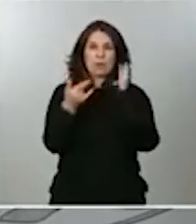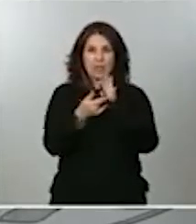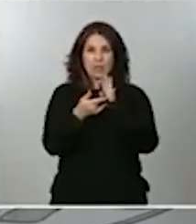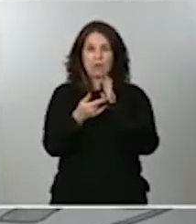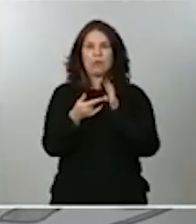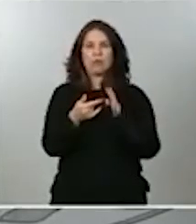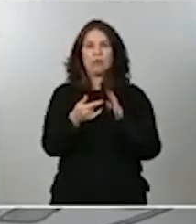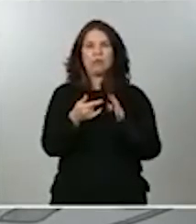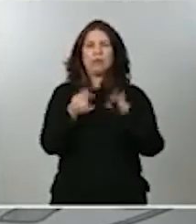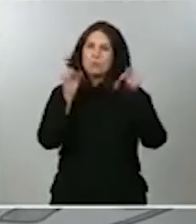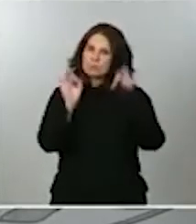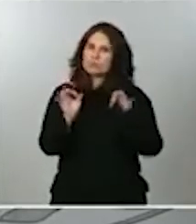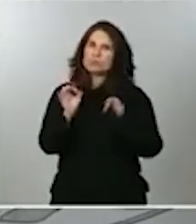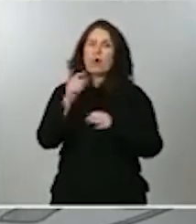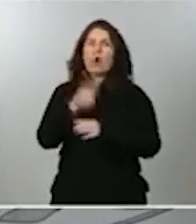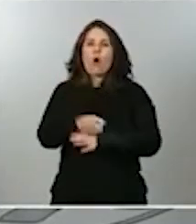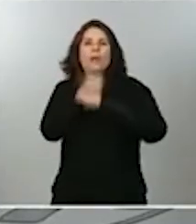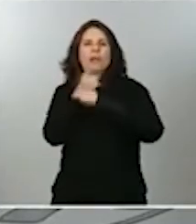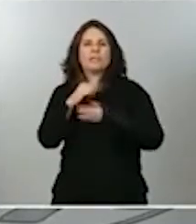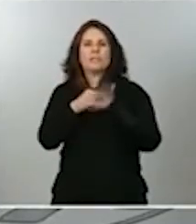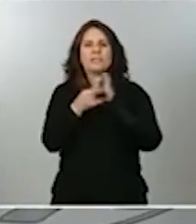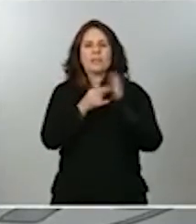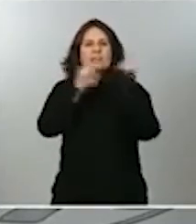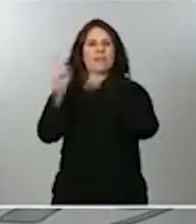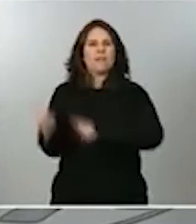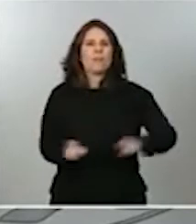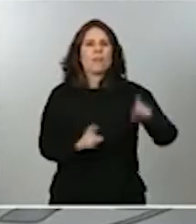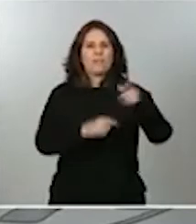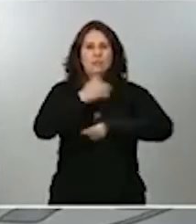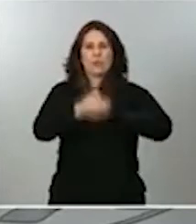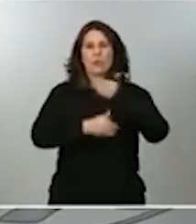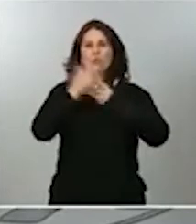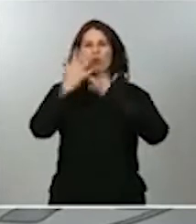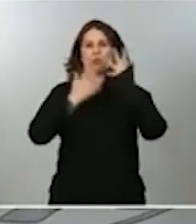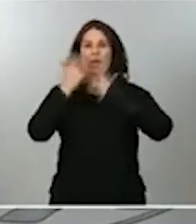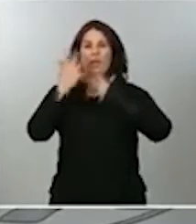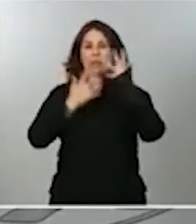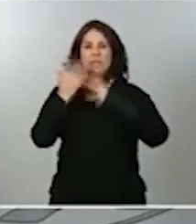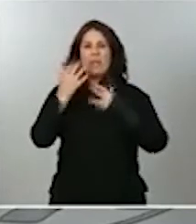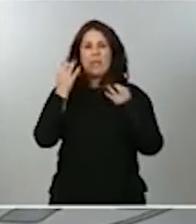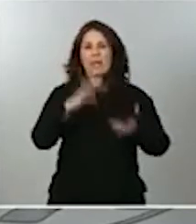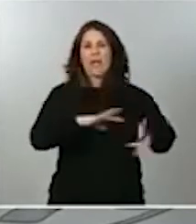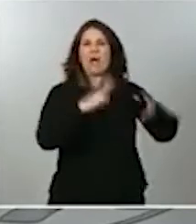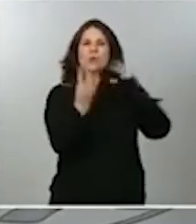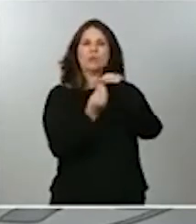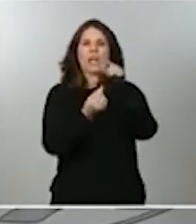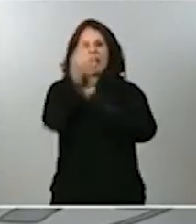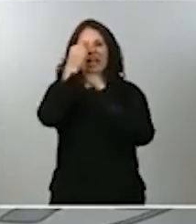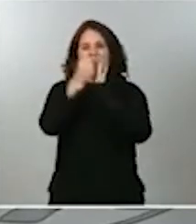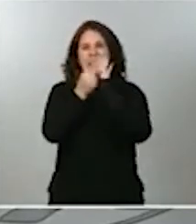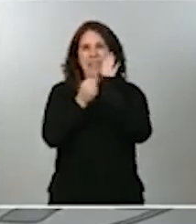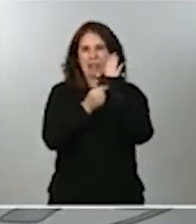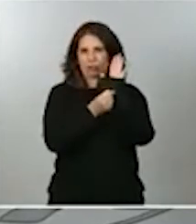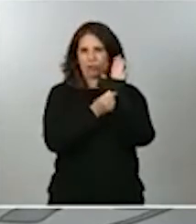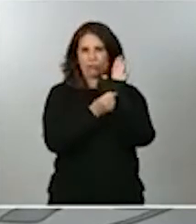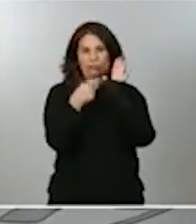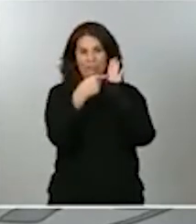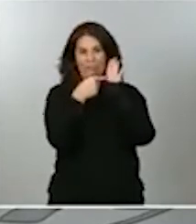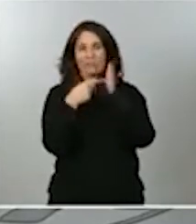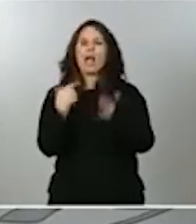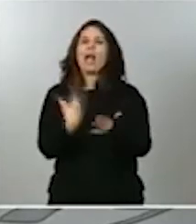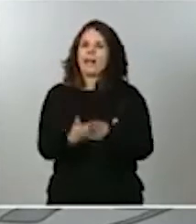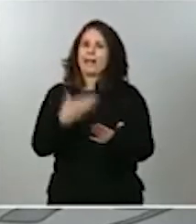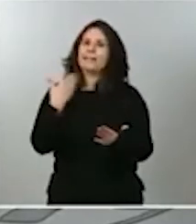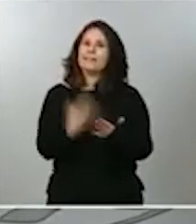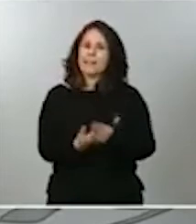informáticos de estos procesos contables se ajusten a criterios, a requisitos que garantizan accesibilidad de los